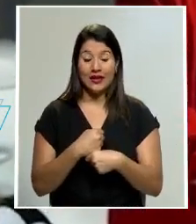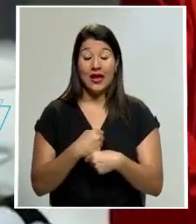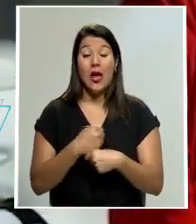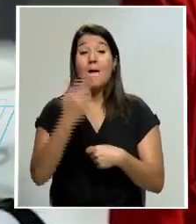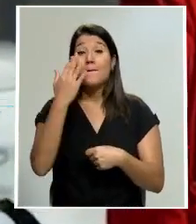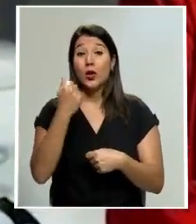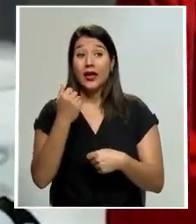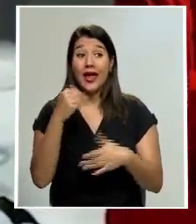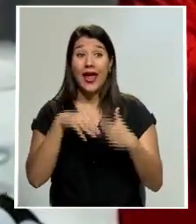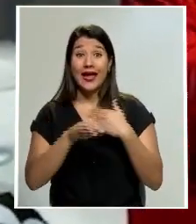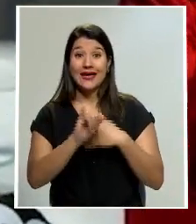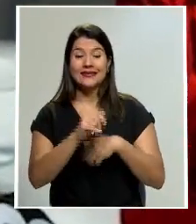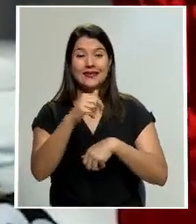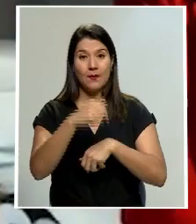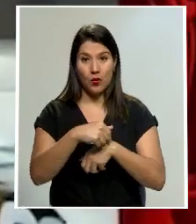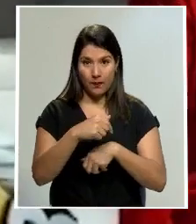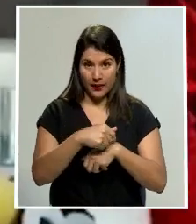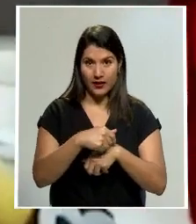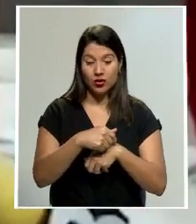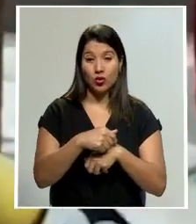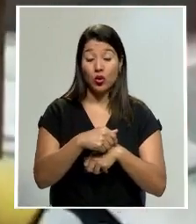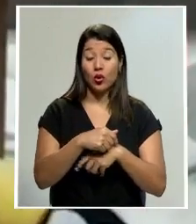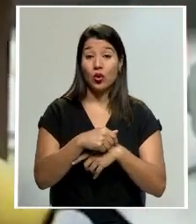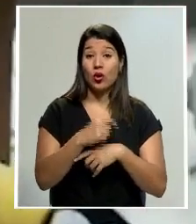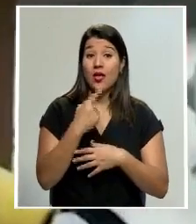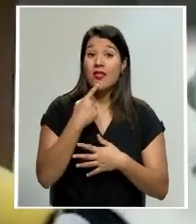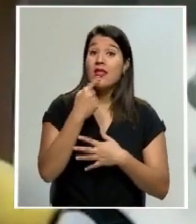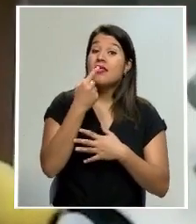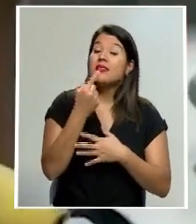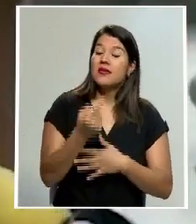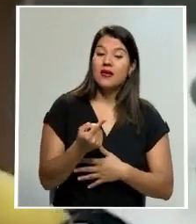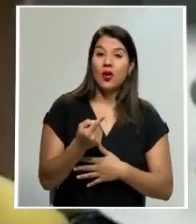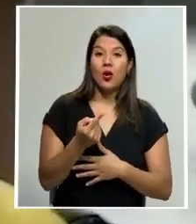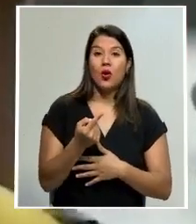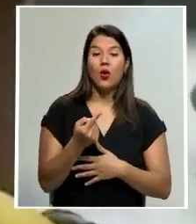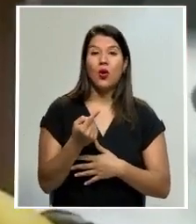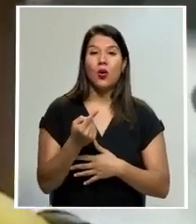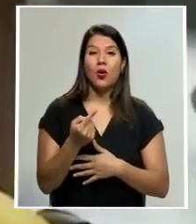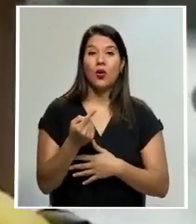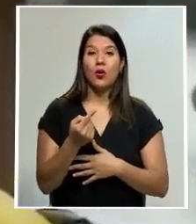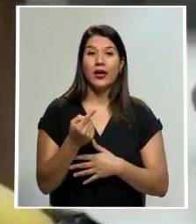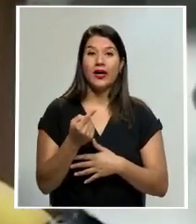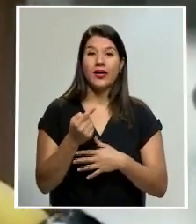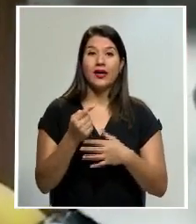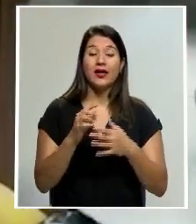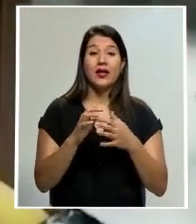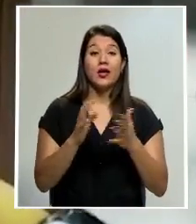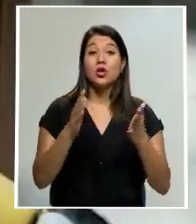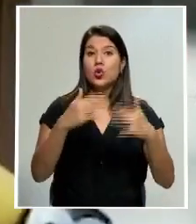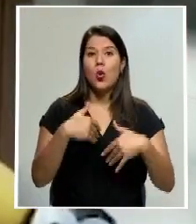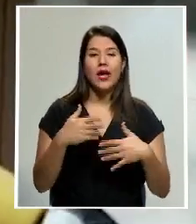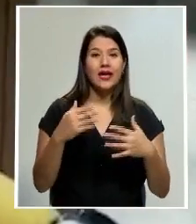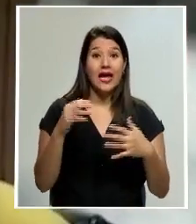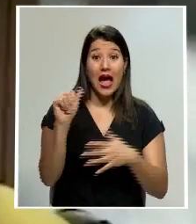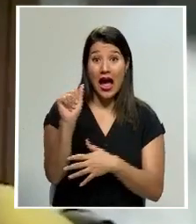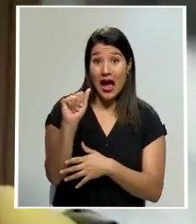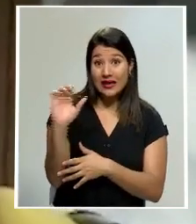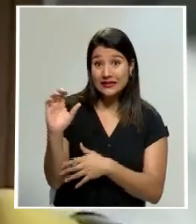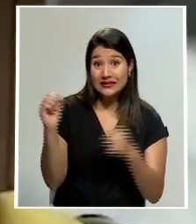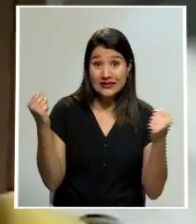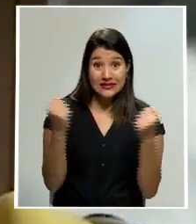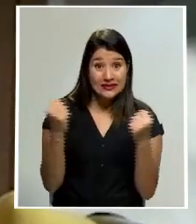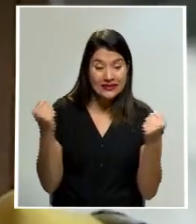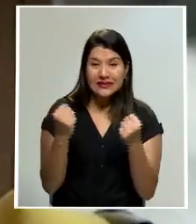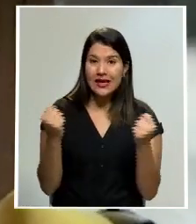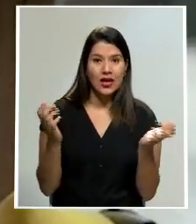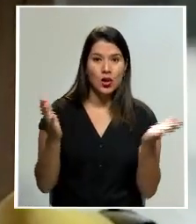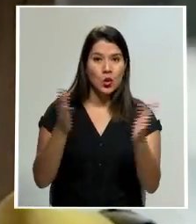momento, no solamente se argumentó desafortunadamente el tema sanitario, donde no había aire, y no podían tener